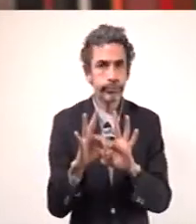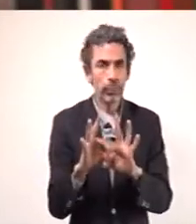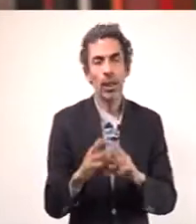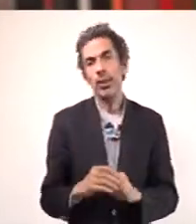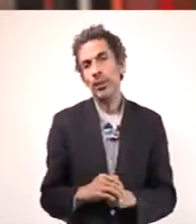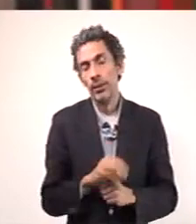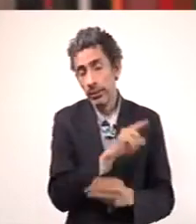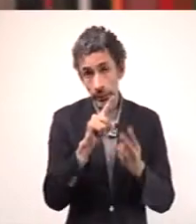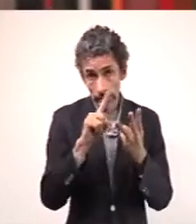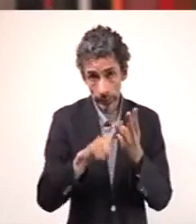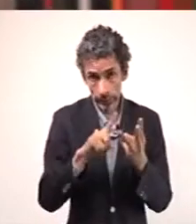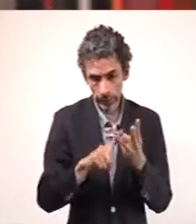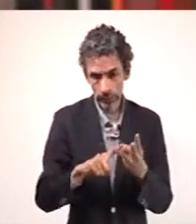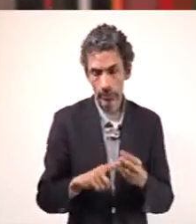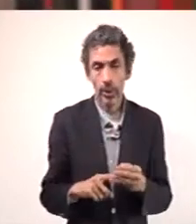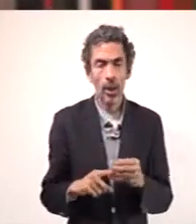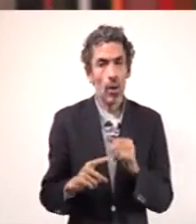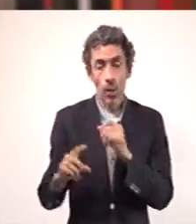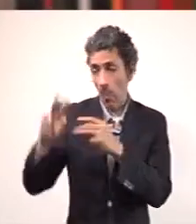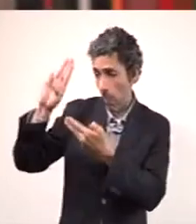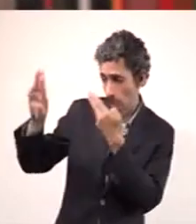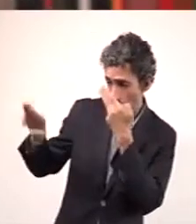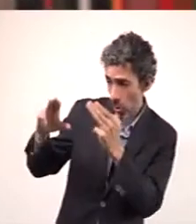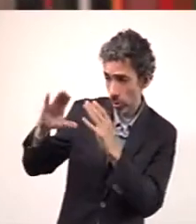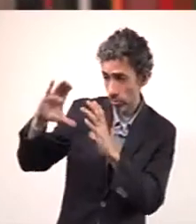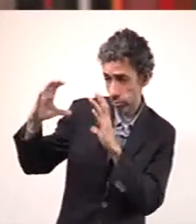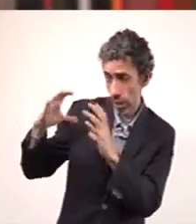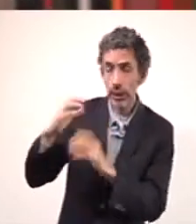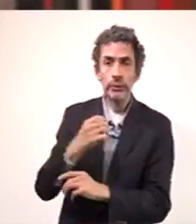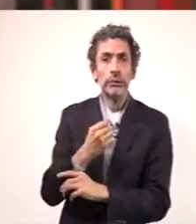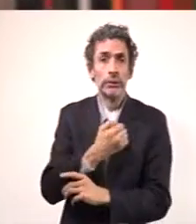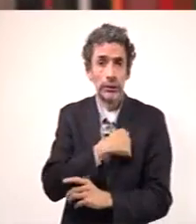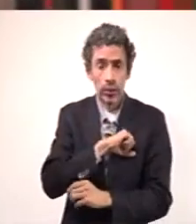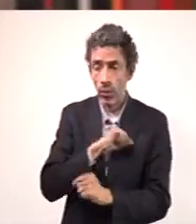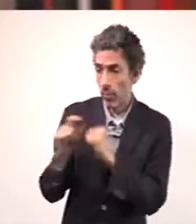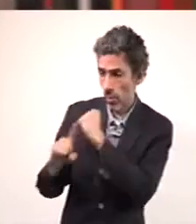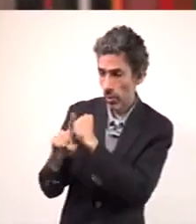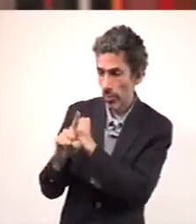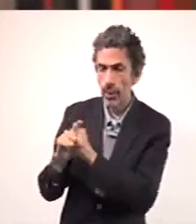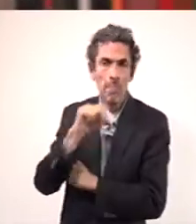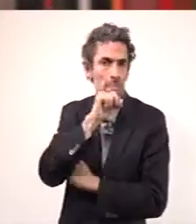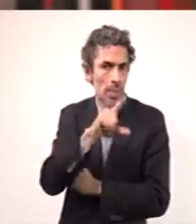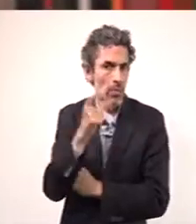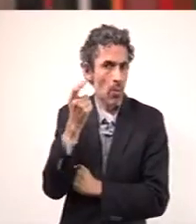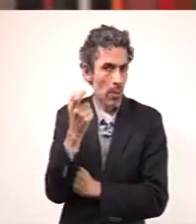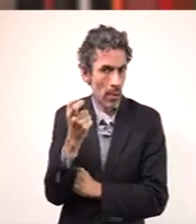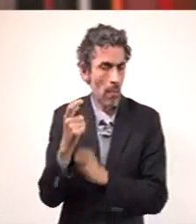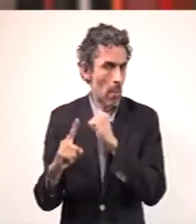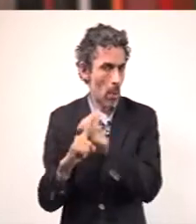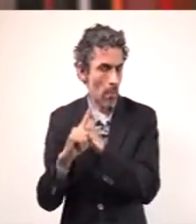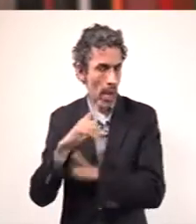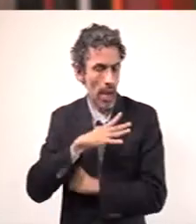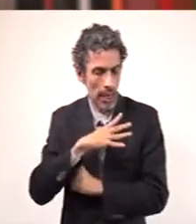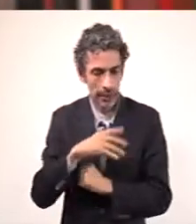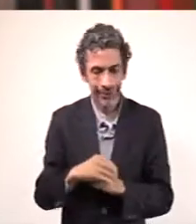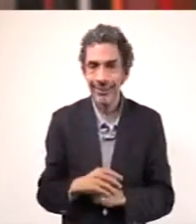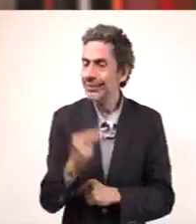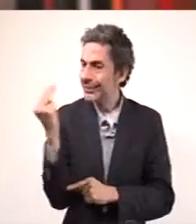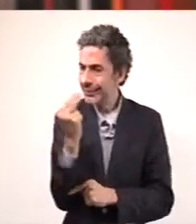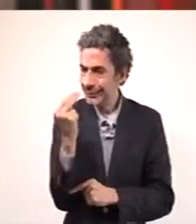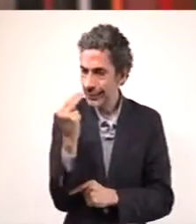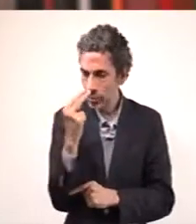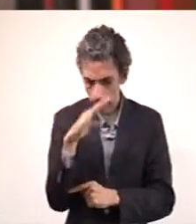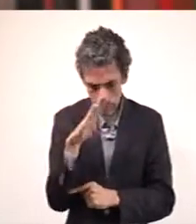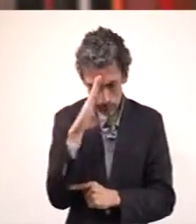Tercero, esta crisis sanitaria mundial, que también impactado económicamente, tiene que hacernos